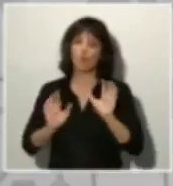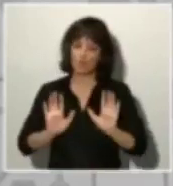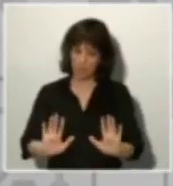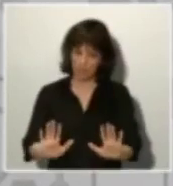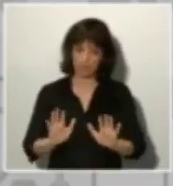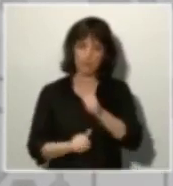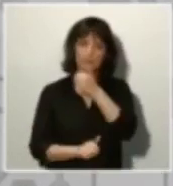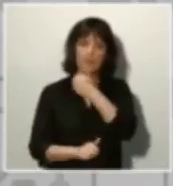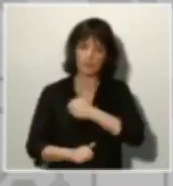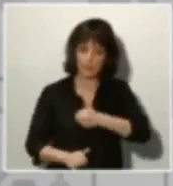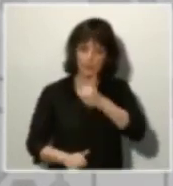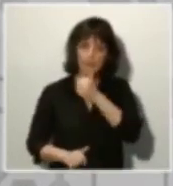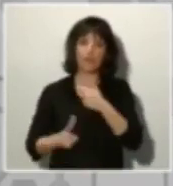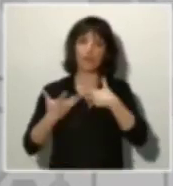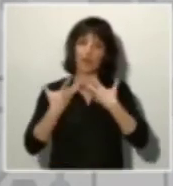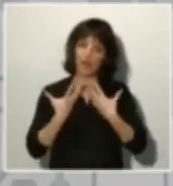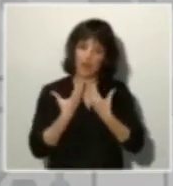poder acompañar a todos y cada uno de estos grupos.